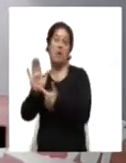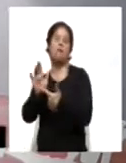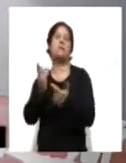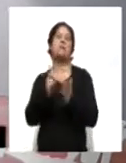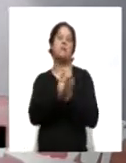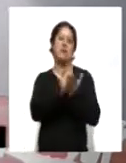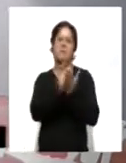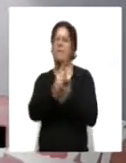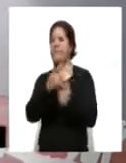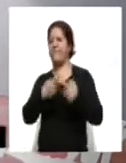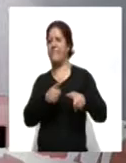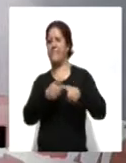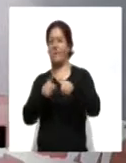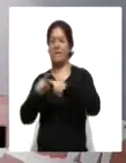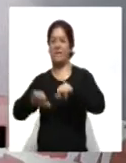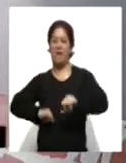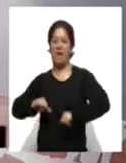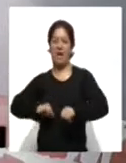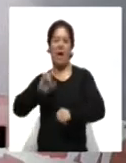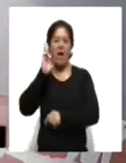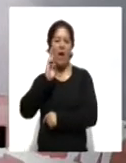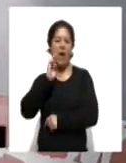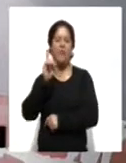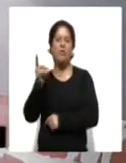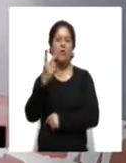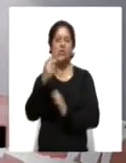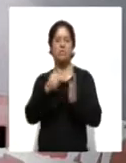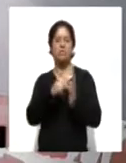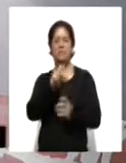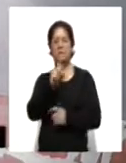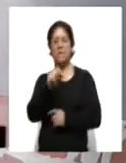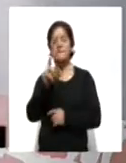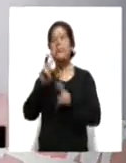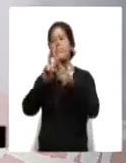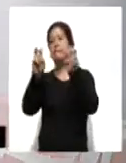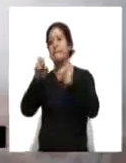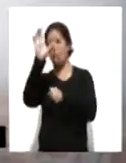actividades. Vamos juntos a ver los logros del 2020 en materia cultural.